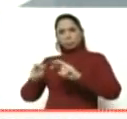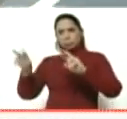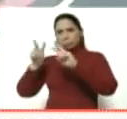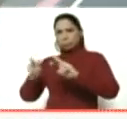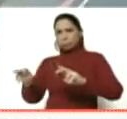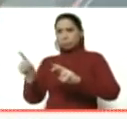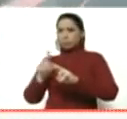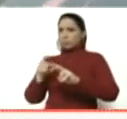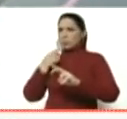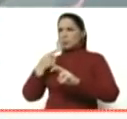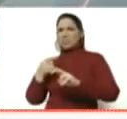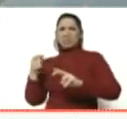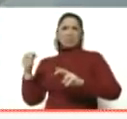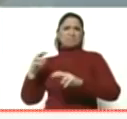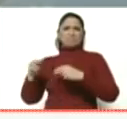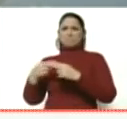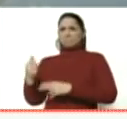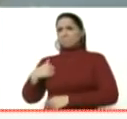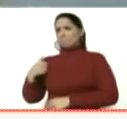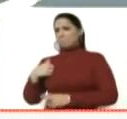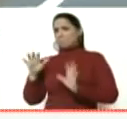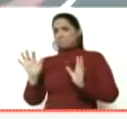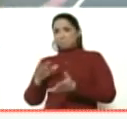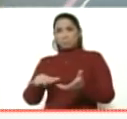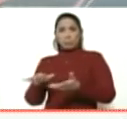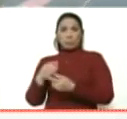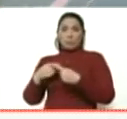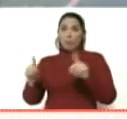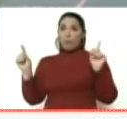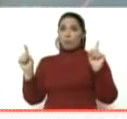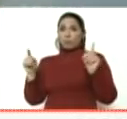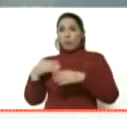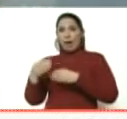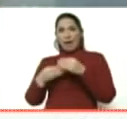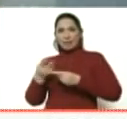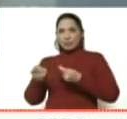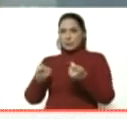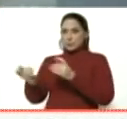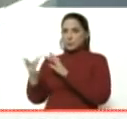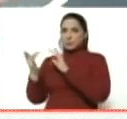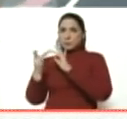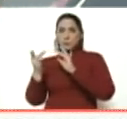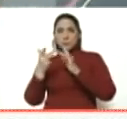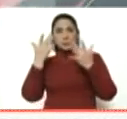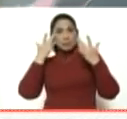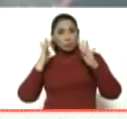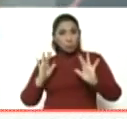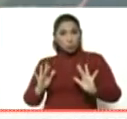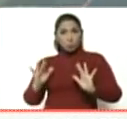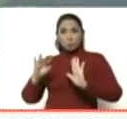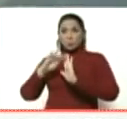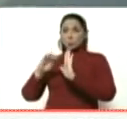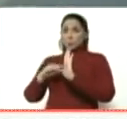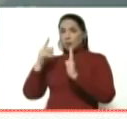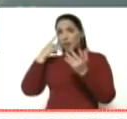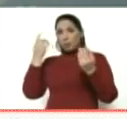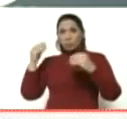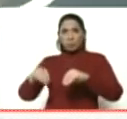no arrojan ninguna novedad de otro tipo, se van haciendo las coordinaciones según los protocolos